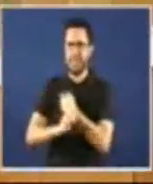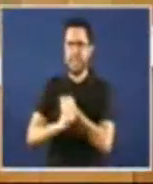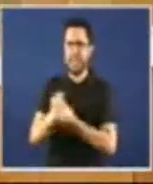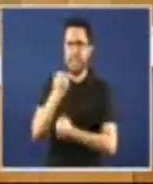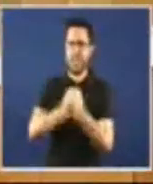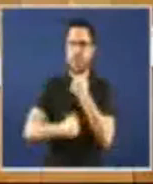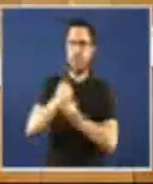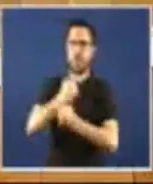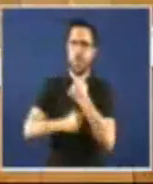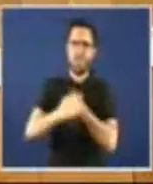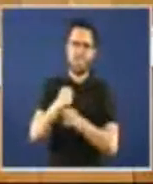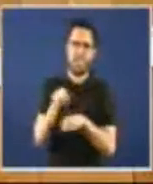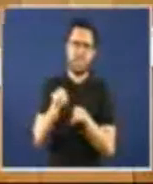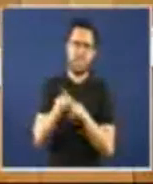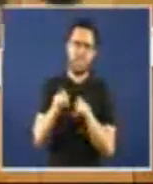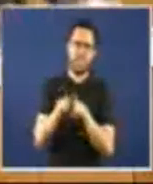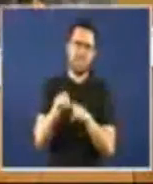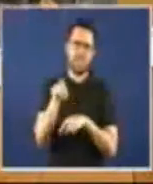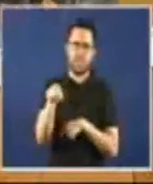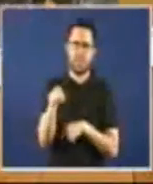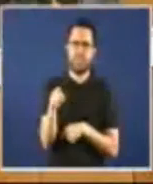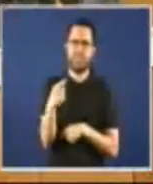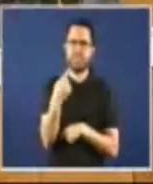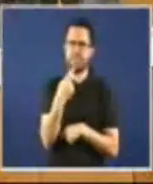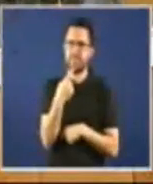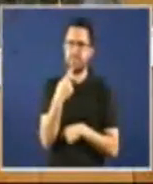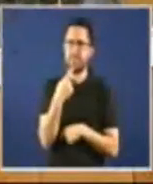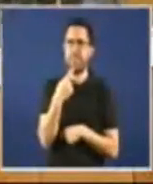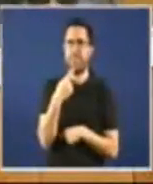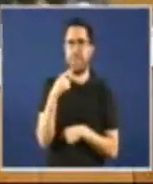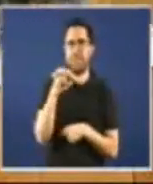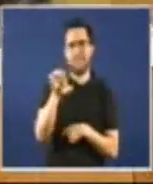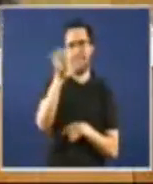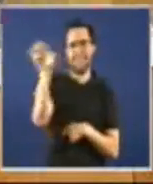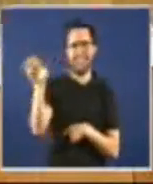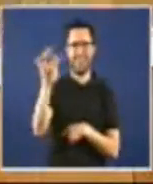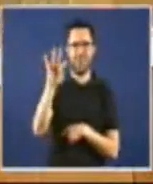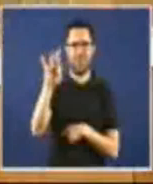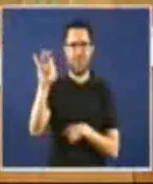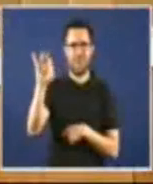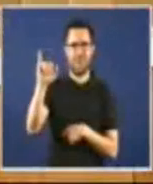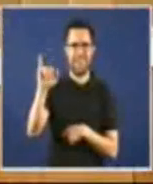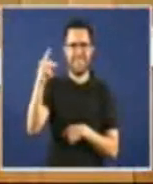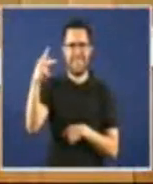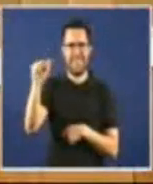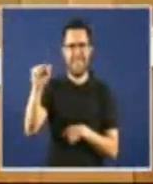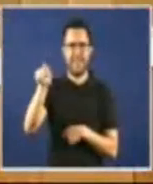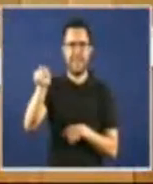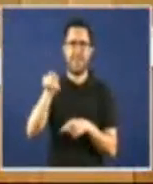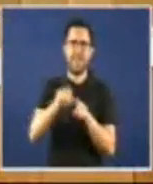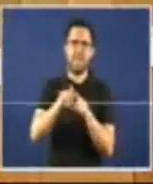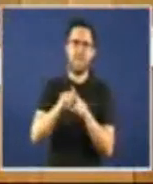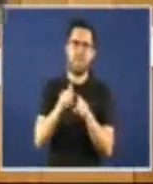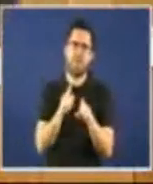zombis Stiglitz non veiras repito da troica atraveso da anticonstitucional reforma da